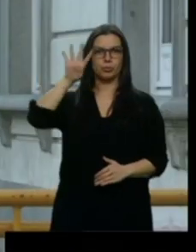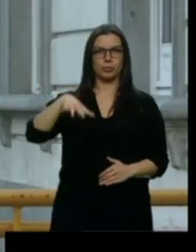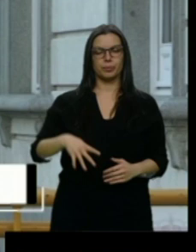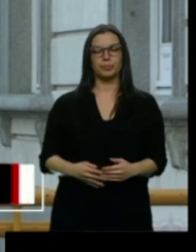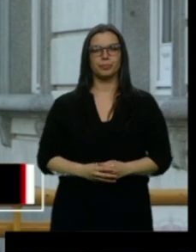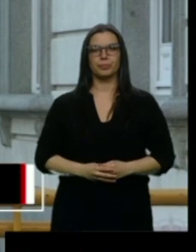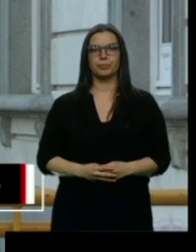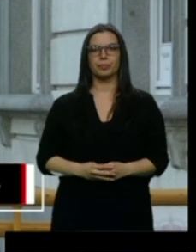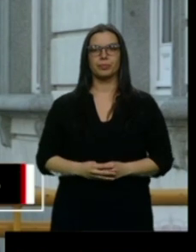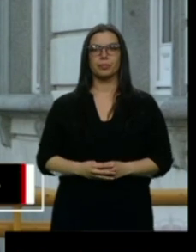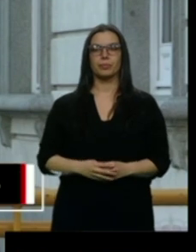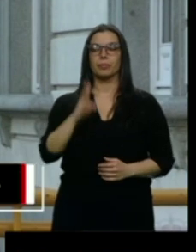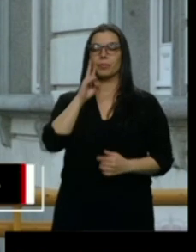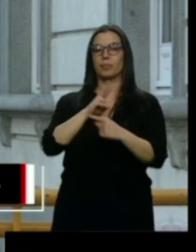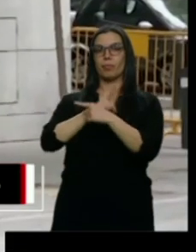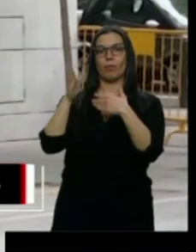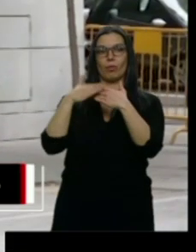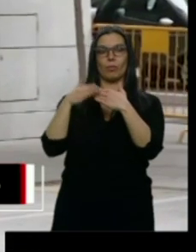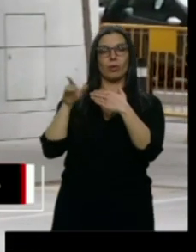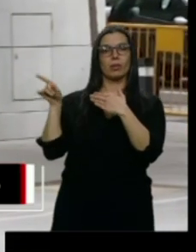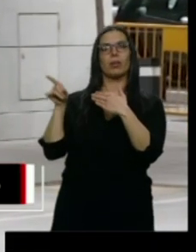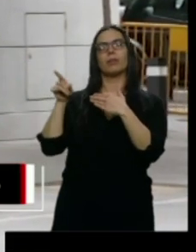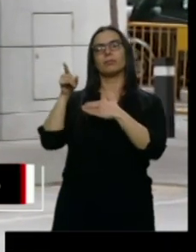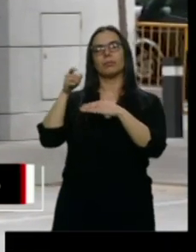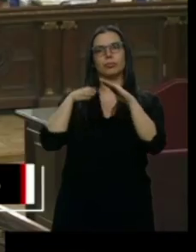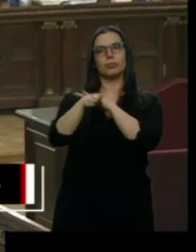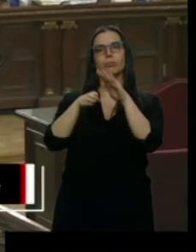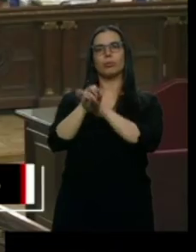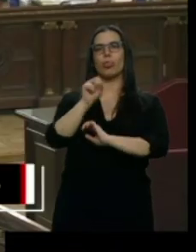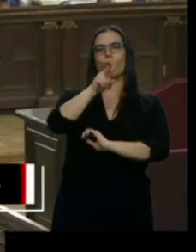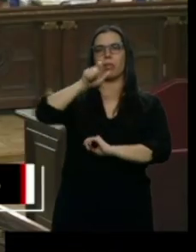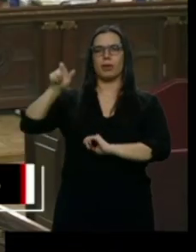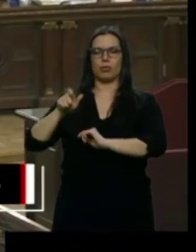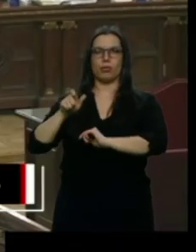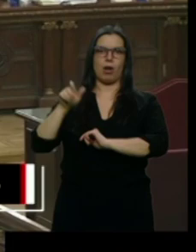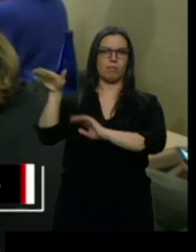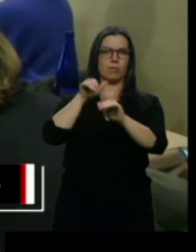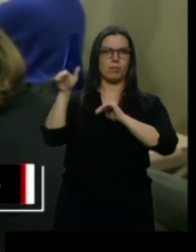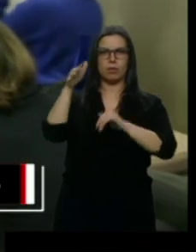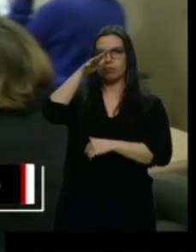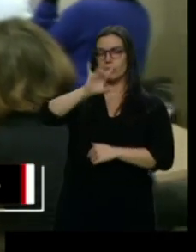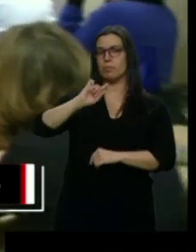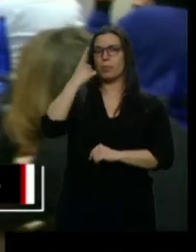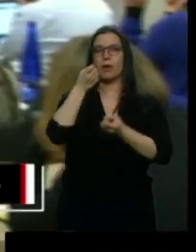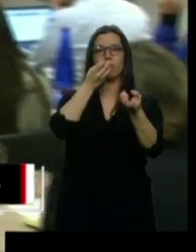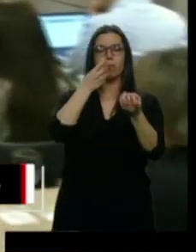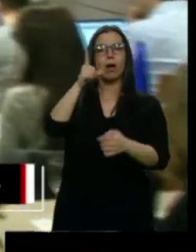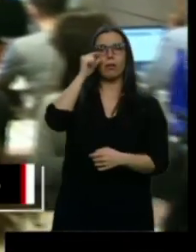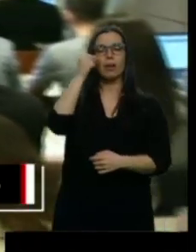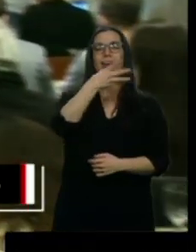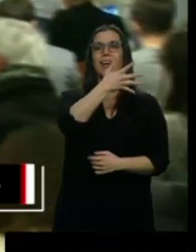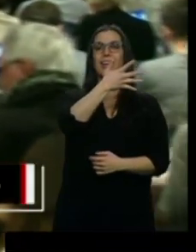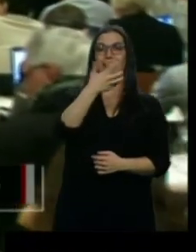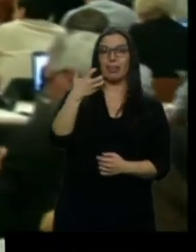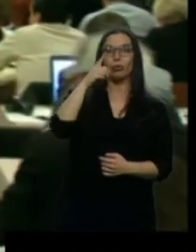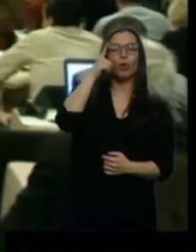Por esta puerta entrarán los 12 procesados y el primero en declarar será Junqueras. Además hay 500 testigos y 600 periodistas acreditados. La